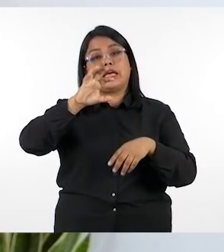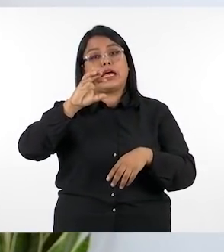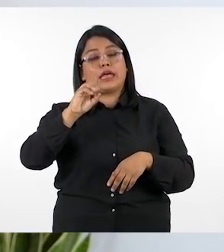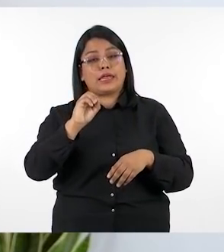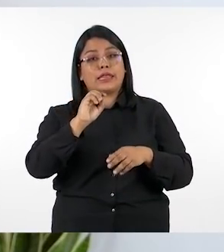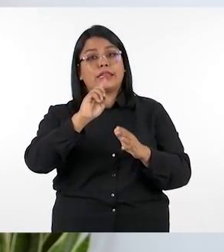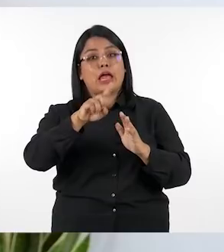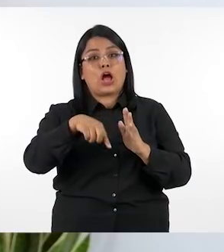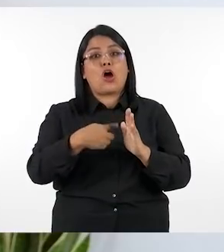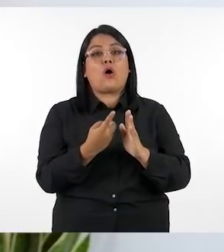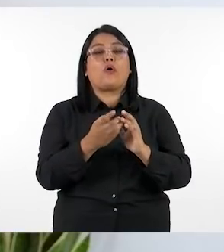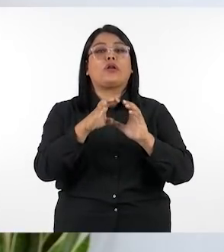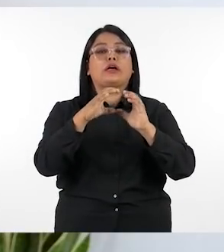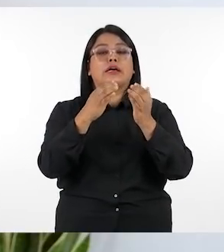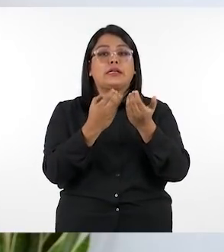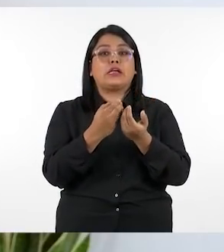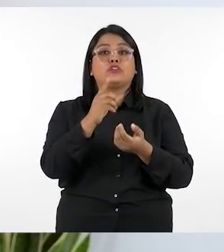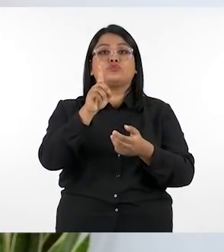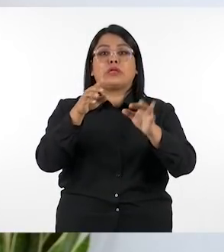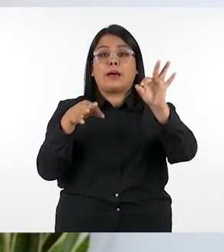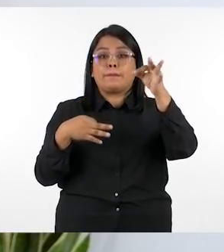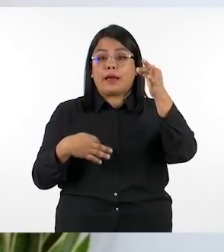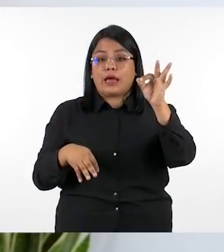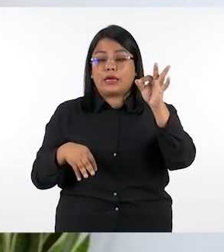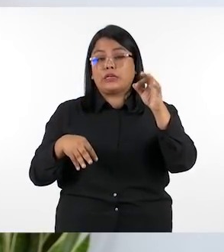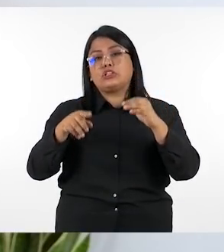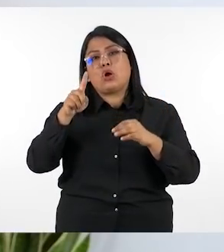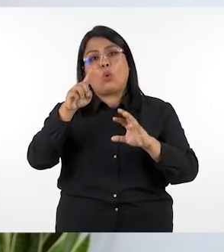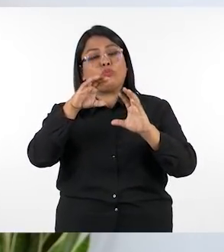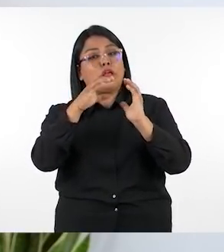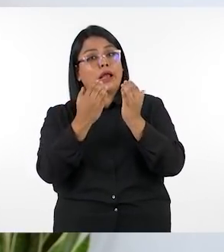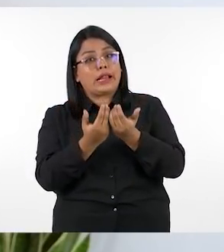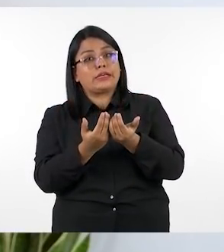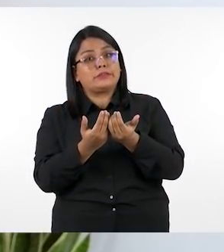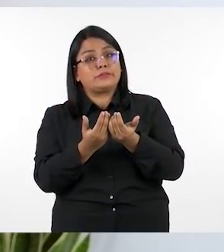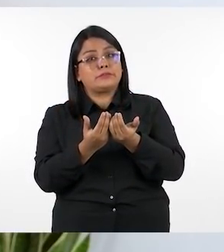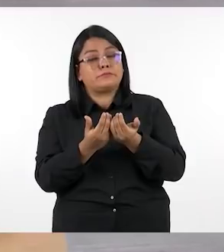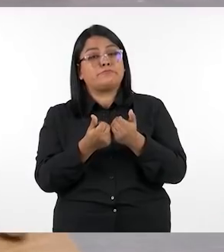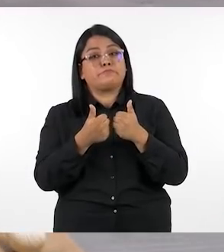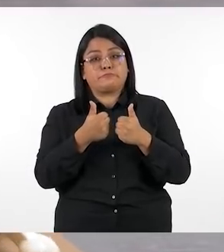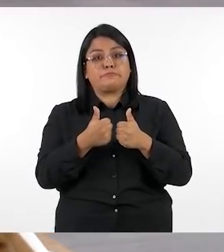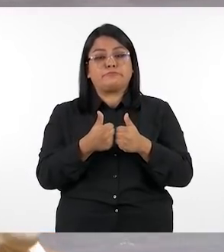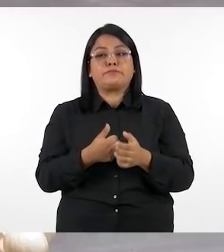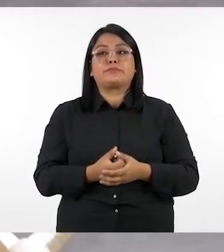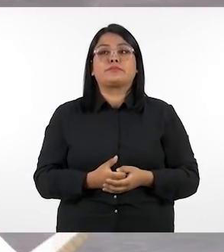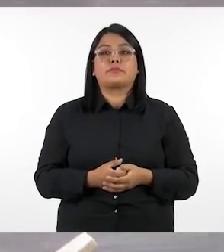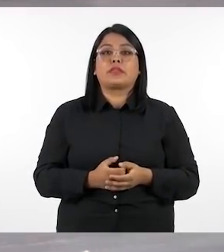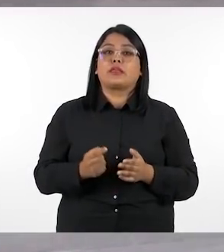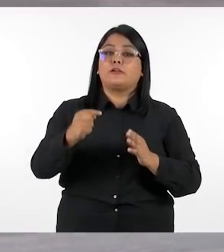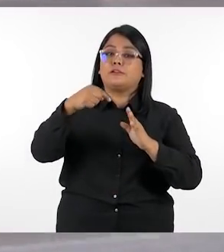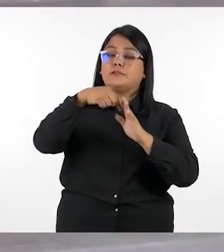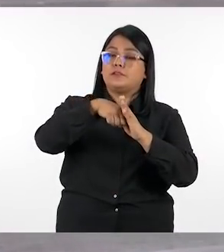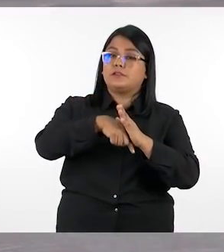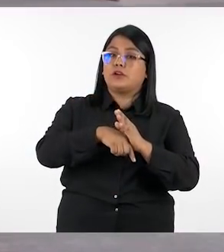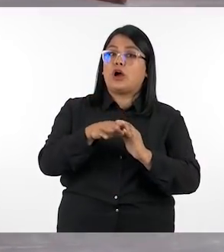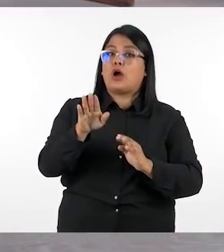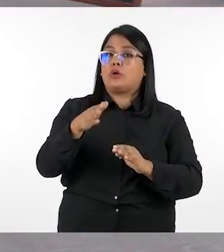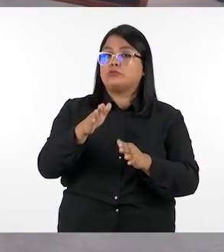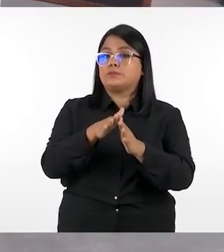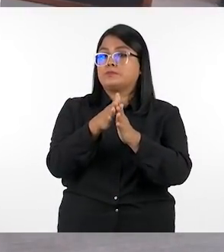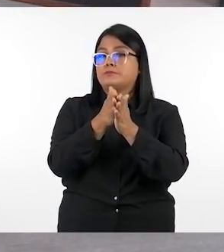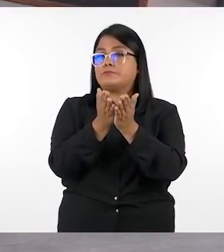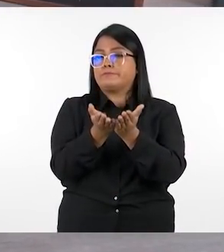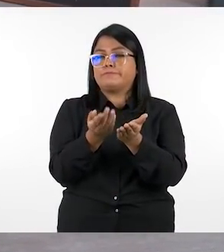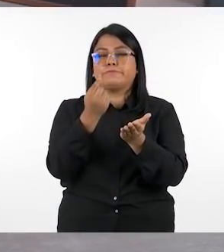horas clases así que ya saben tenemos una página y una clase ahora para profundizar en el